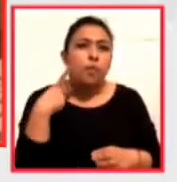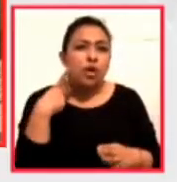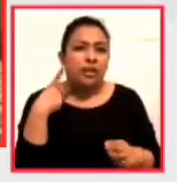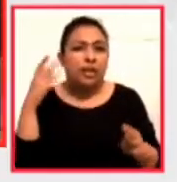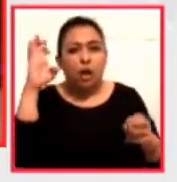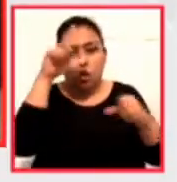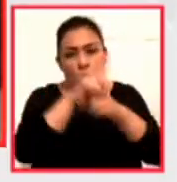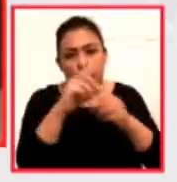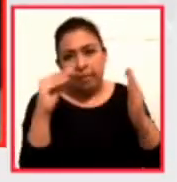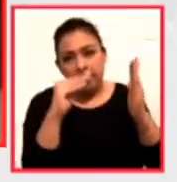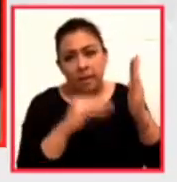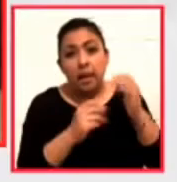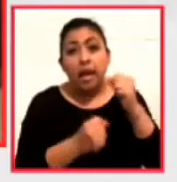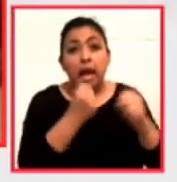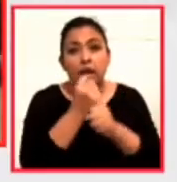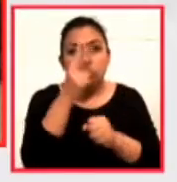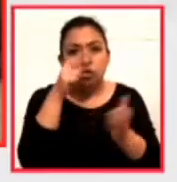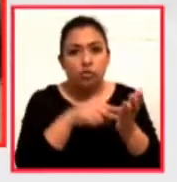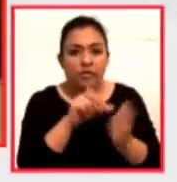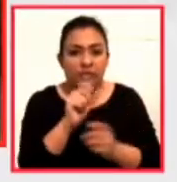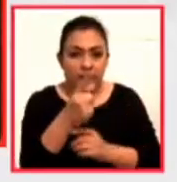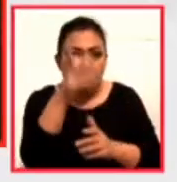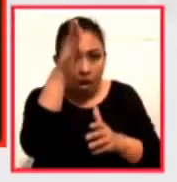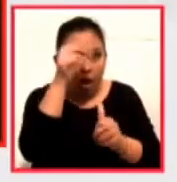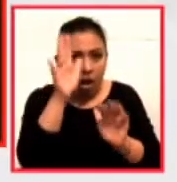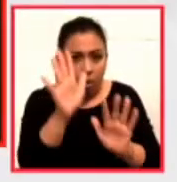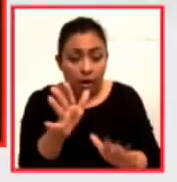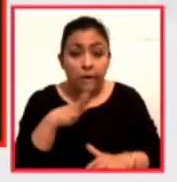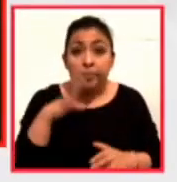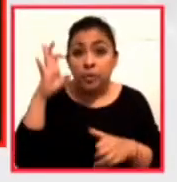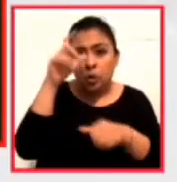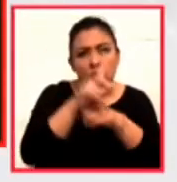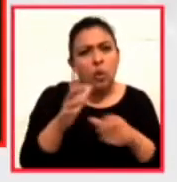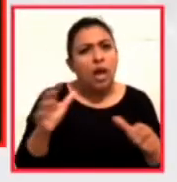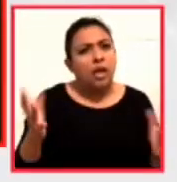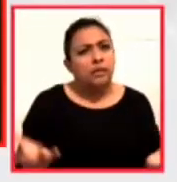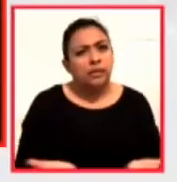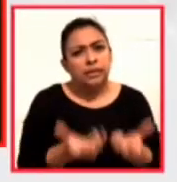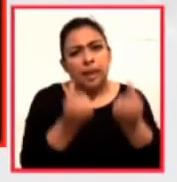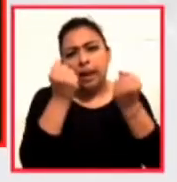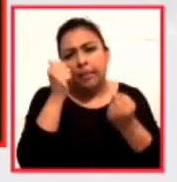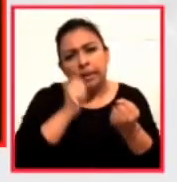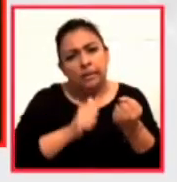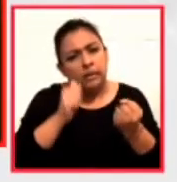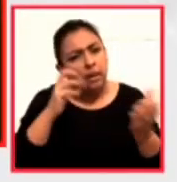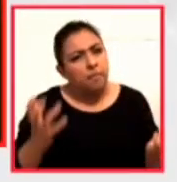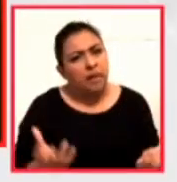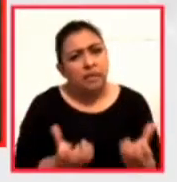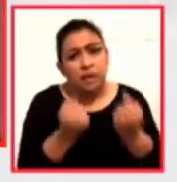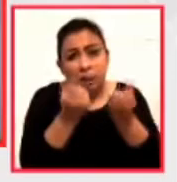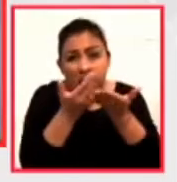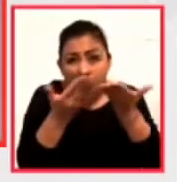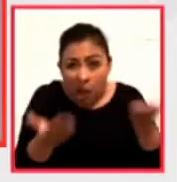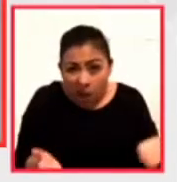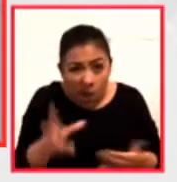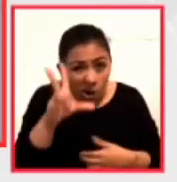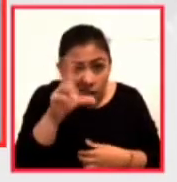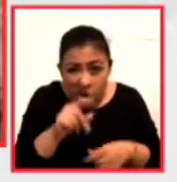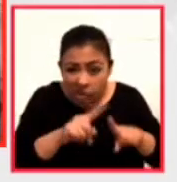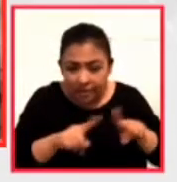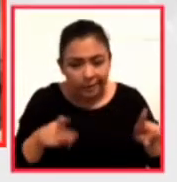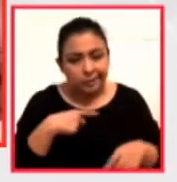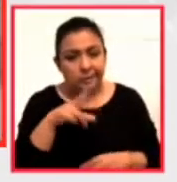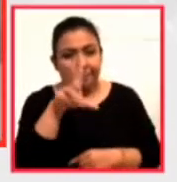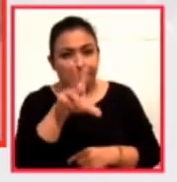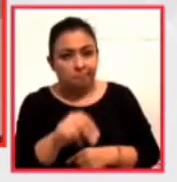en el año 2022. La cultura nos ha salvado siempre. Esta no será la excepción. Con